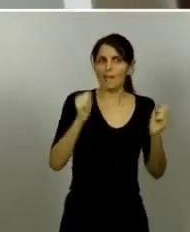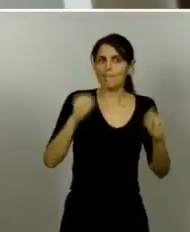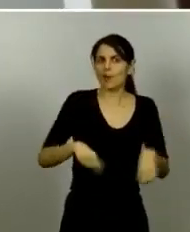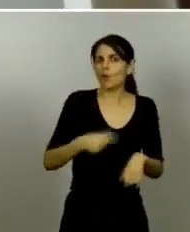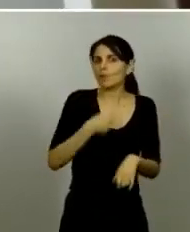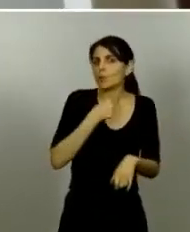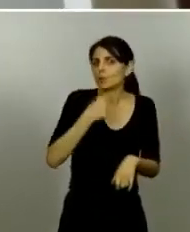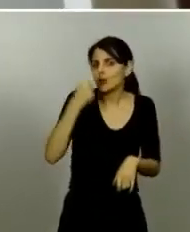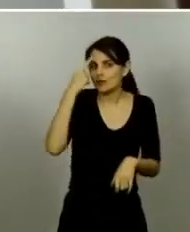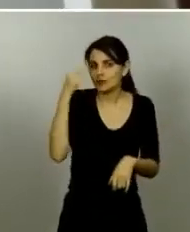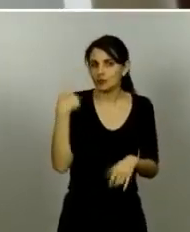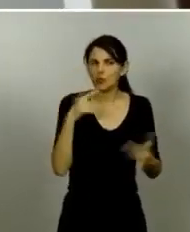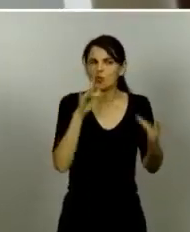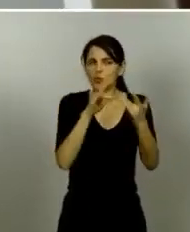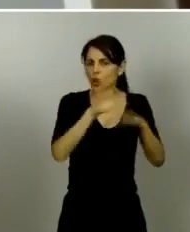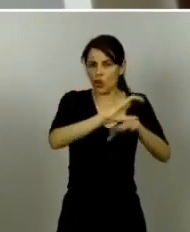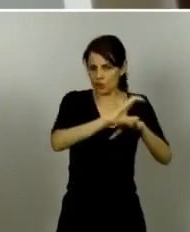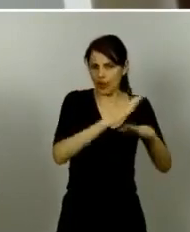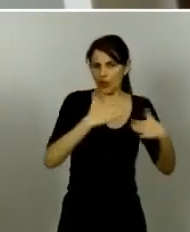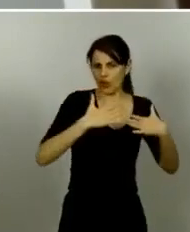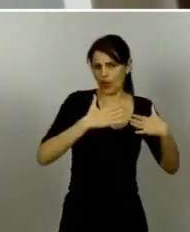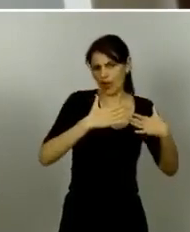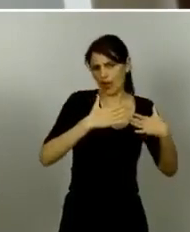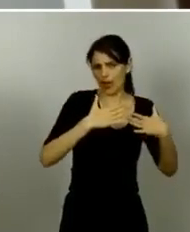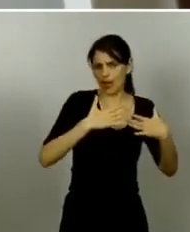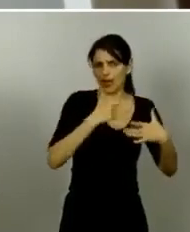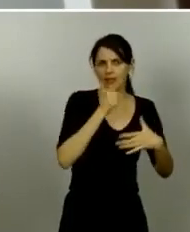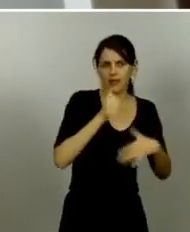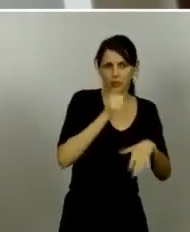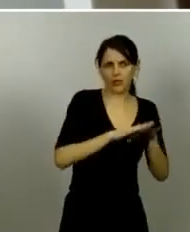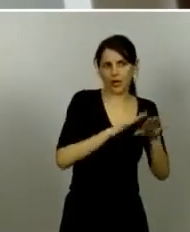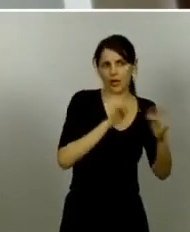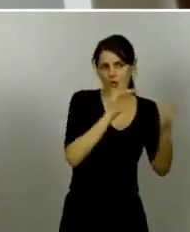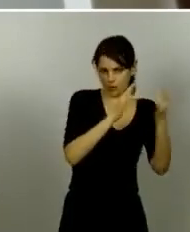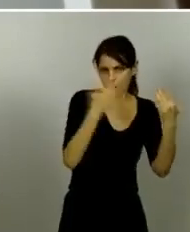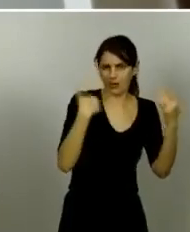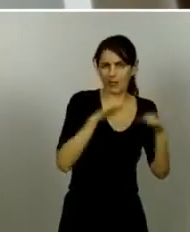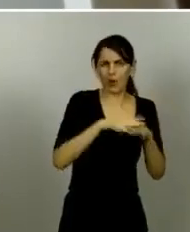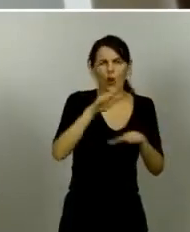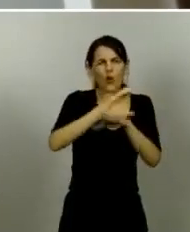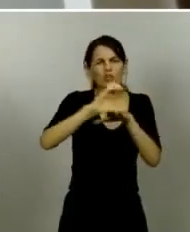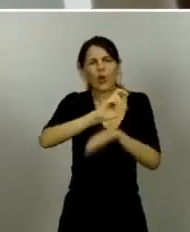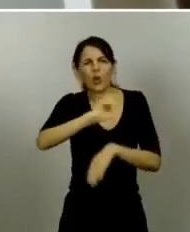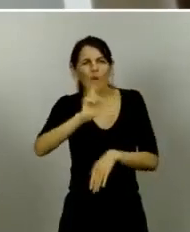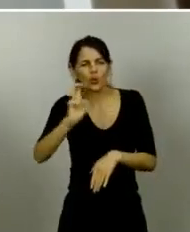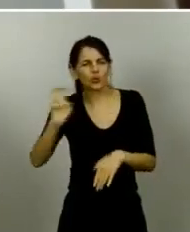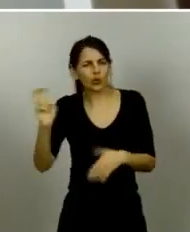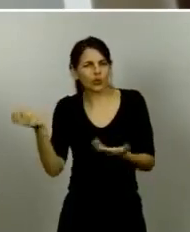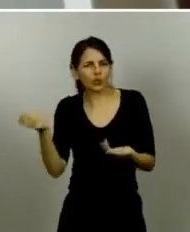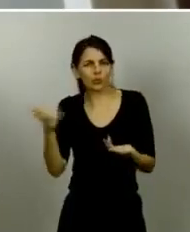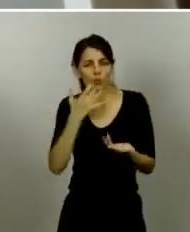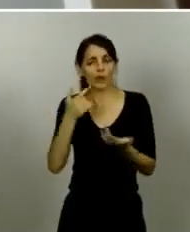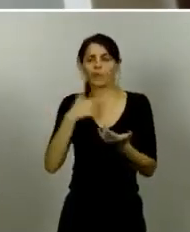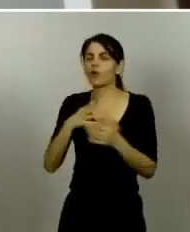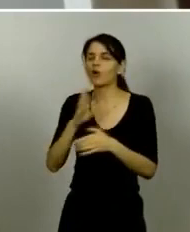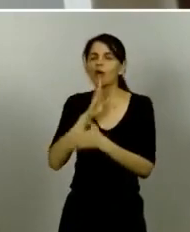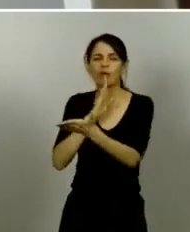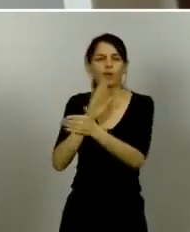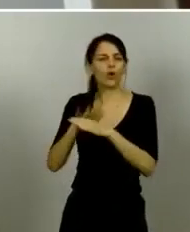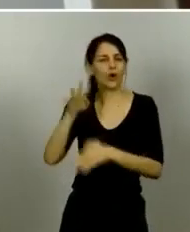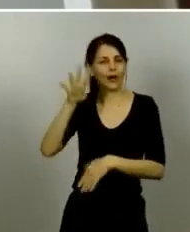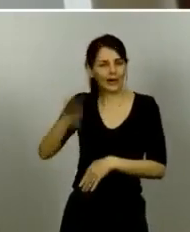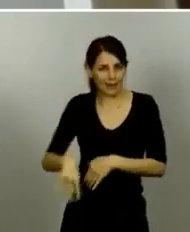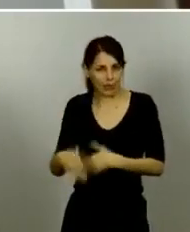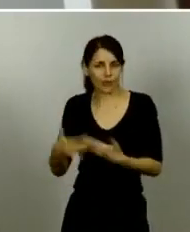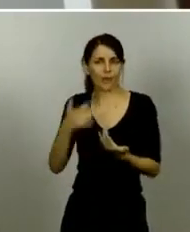consejero de Ceuta con algún otro consejero ya ha comentado con la de Cataluña pero si ha mostrado su preocupación por algún